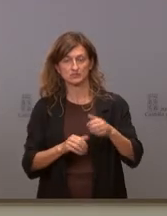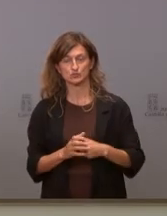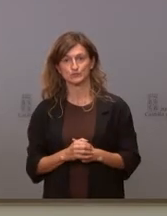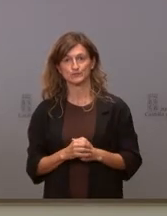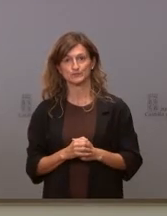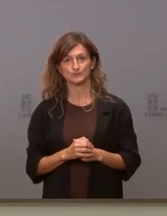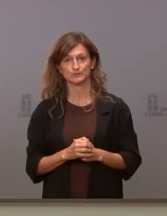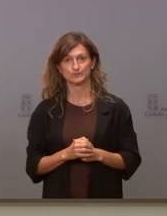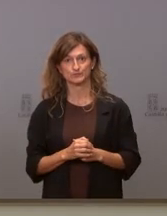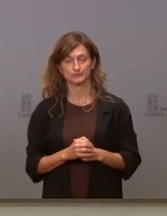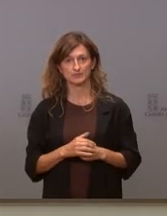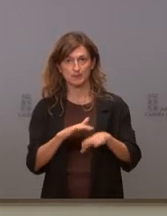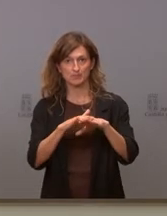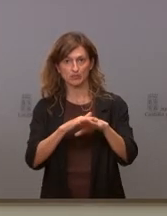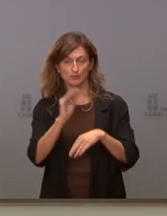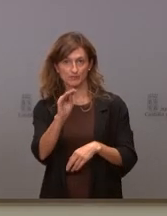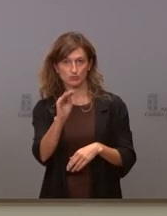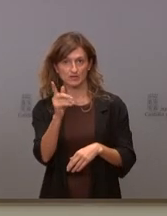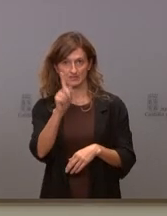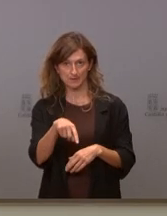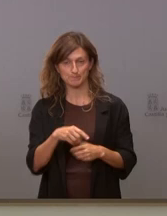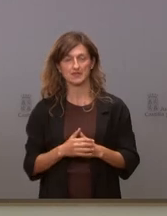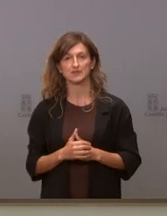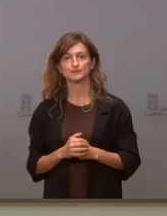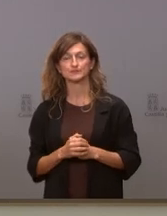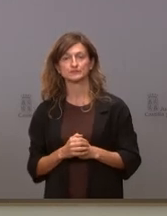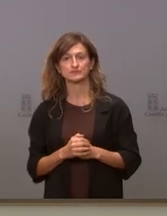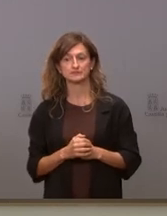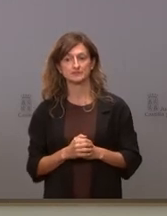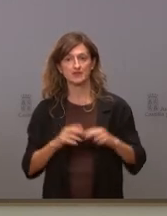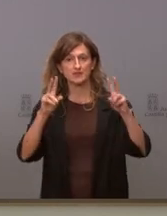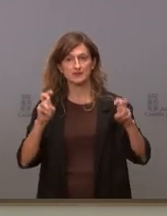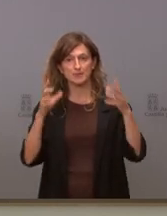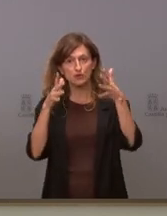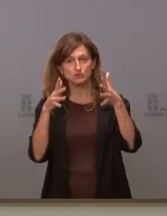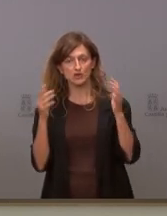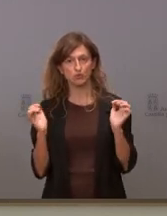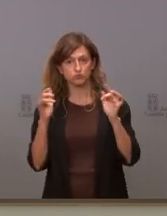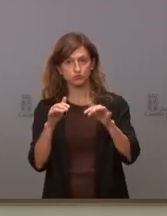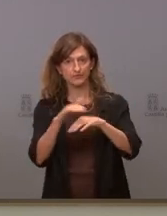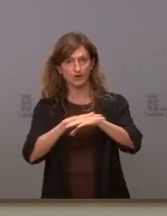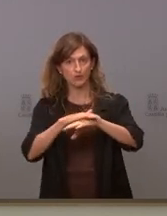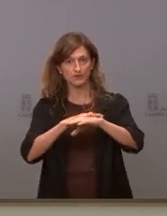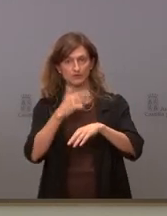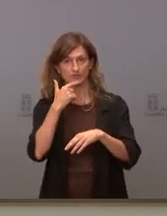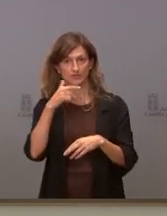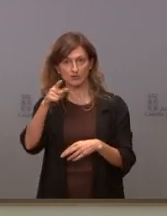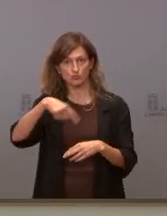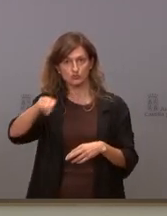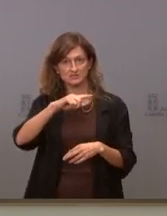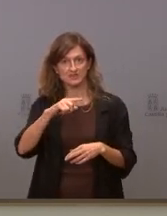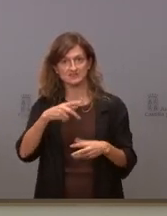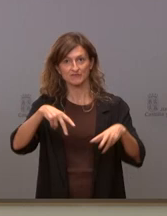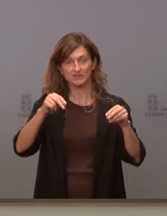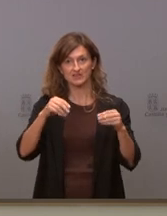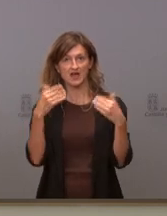preguntarle también por ese consejo de gobierno en el que dice que han finalizado ustedes con un aplauso y